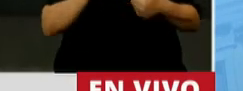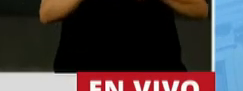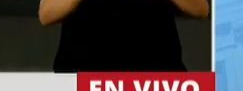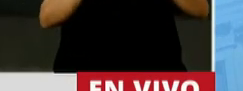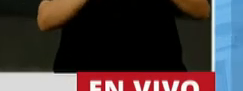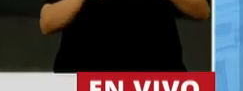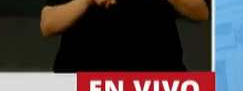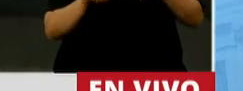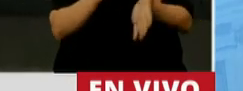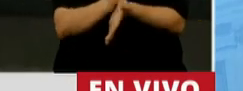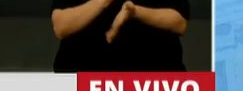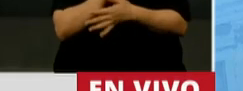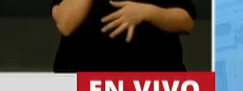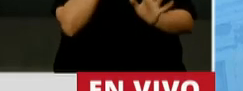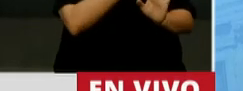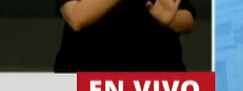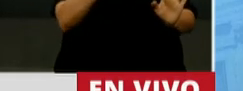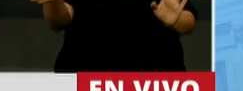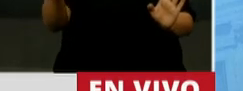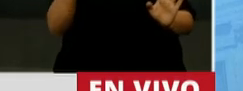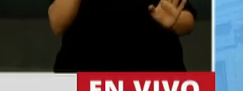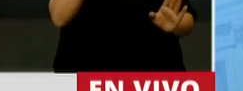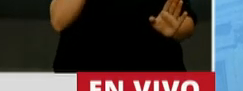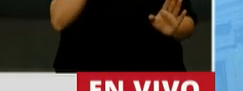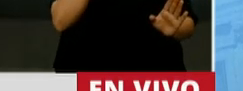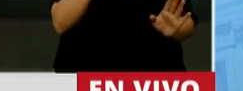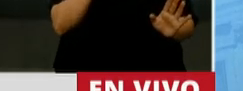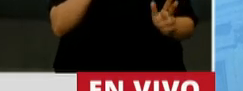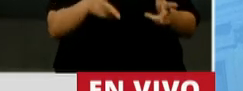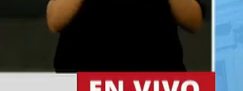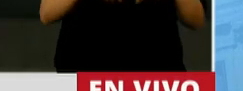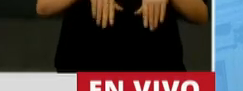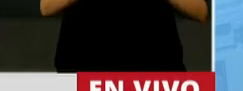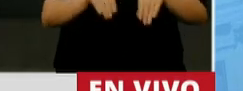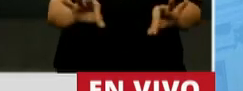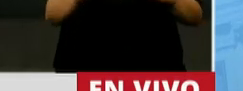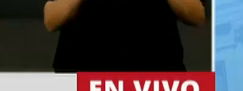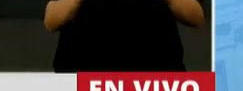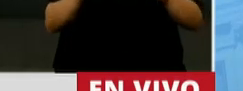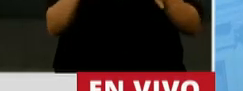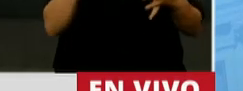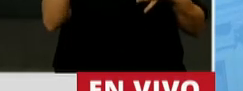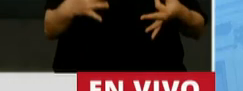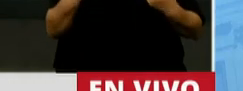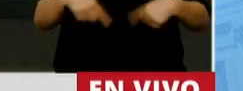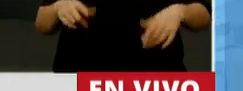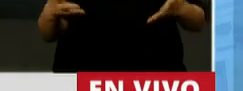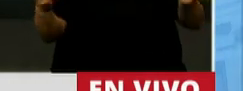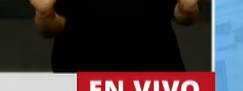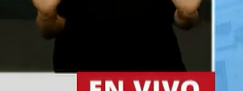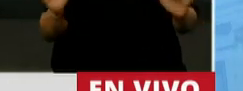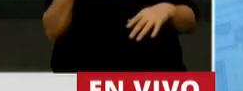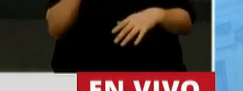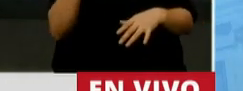todo, o casi todo, la verdad que no sé qué es lo que queda por decir, pero tenemos que